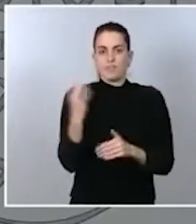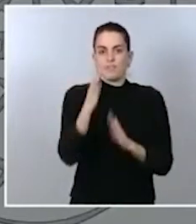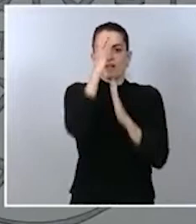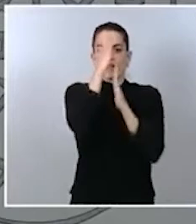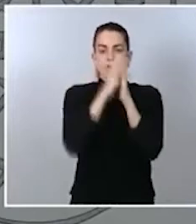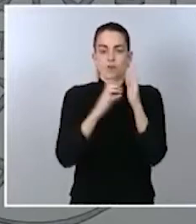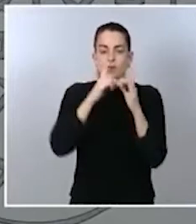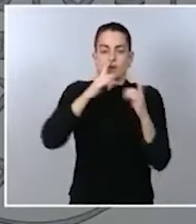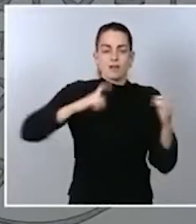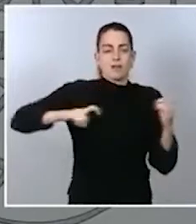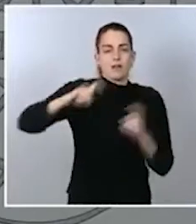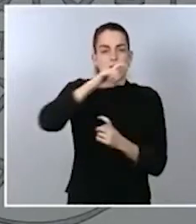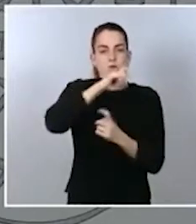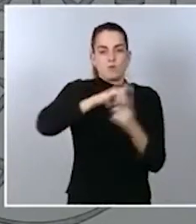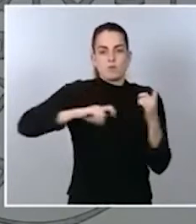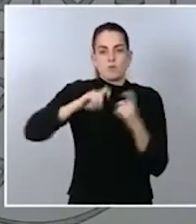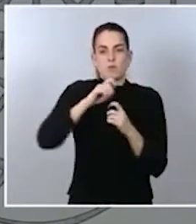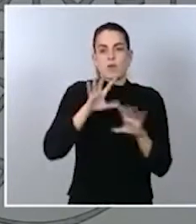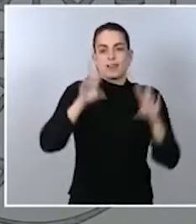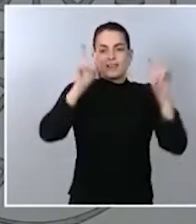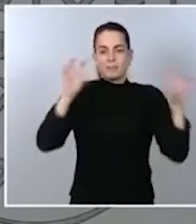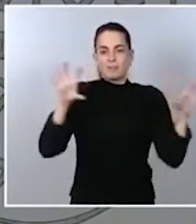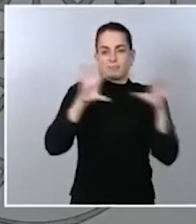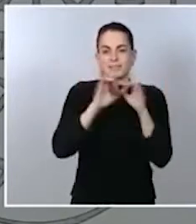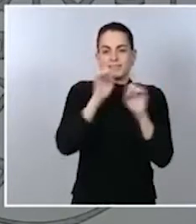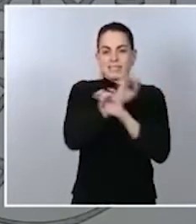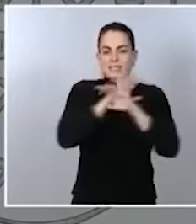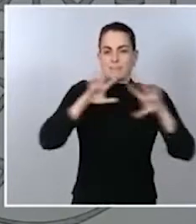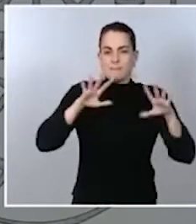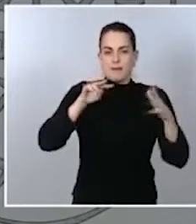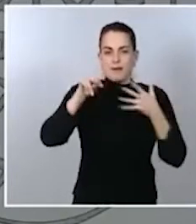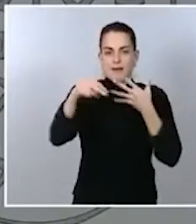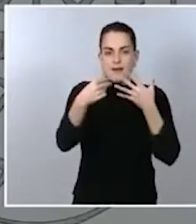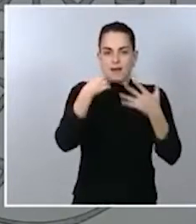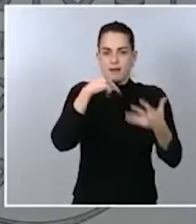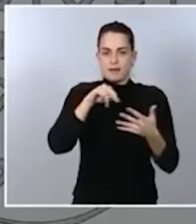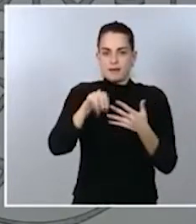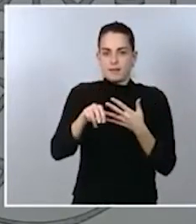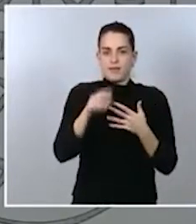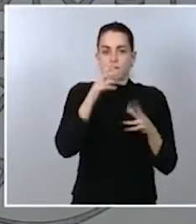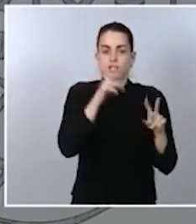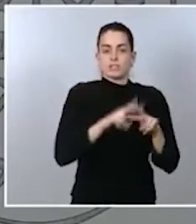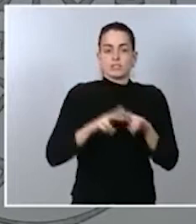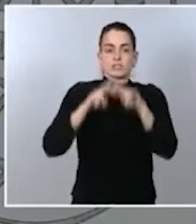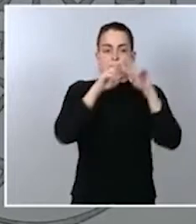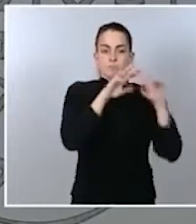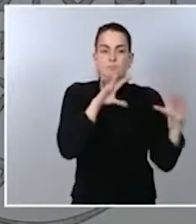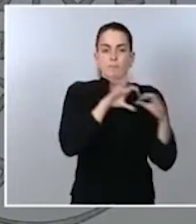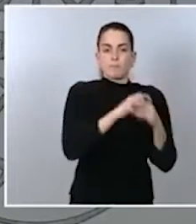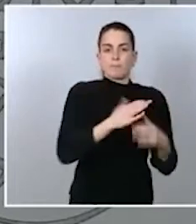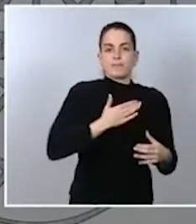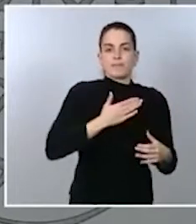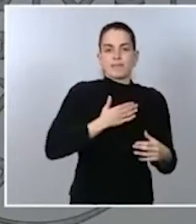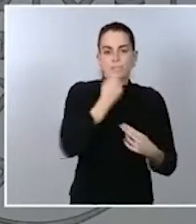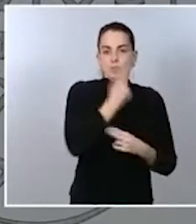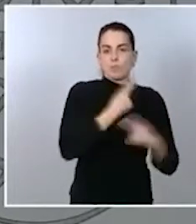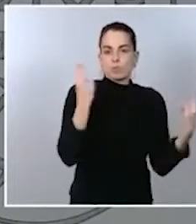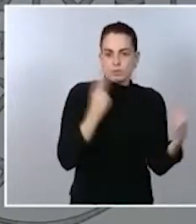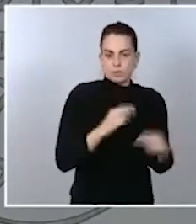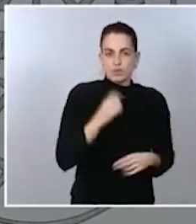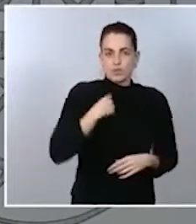transparencia para los auditores de entidades de interés público. En definitiva, creemos que estas normas